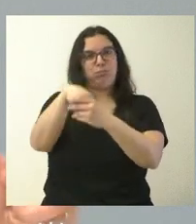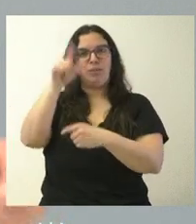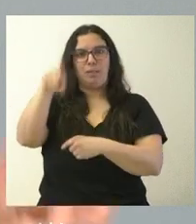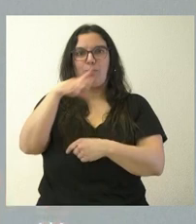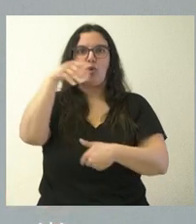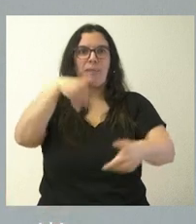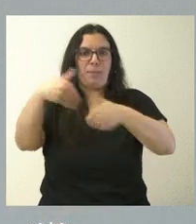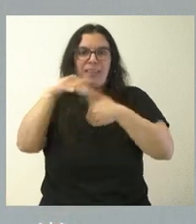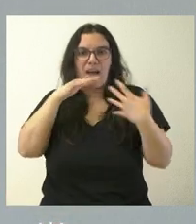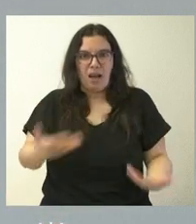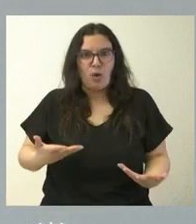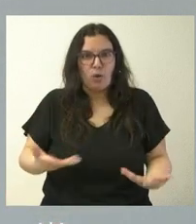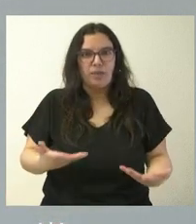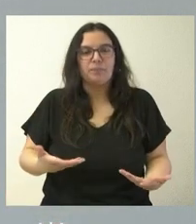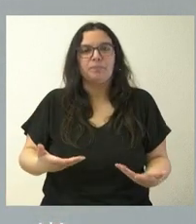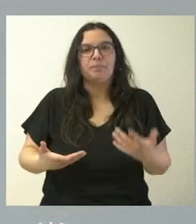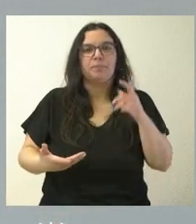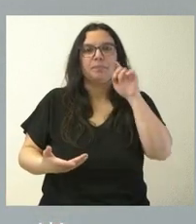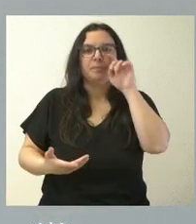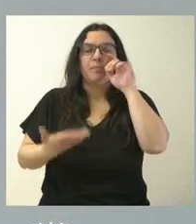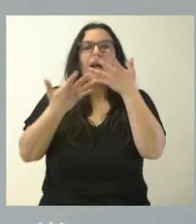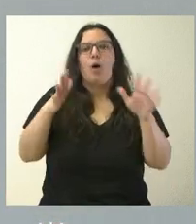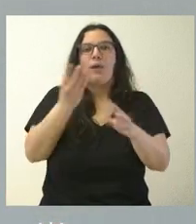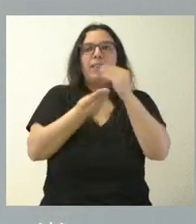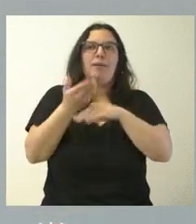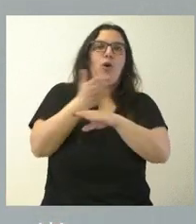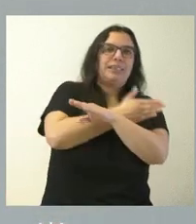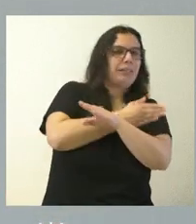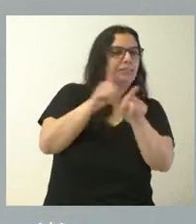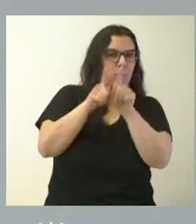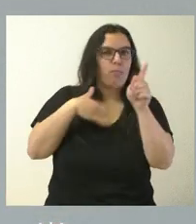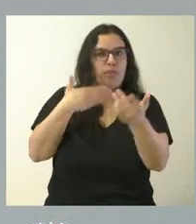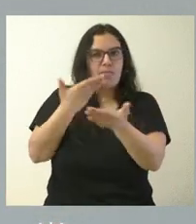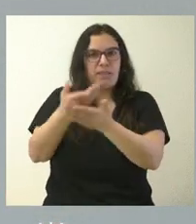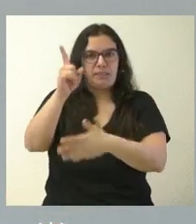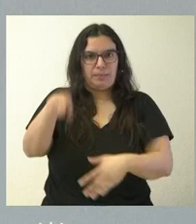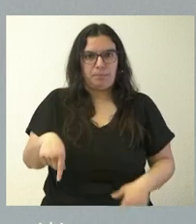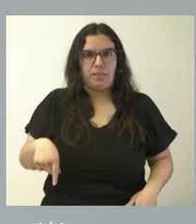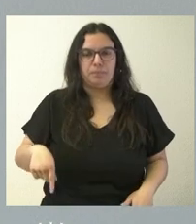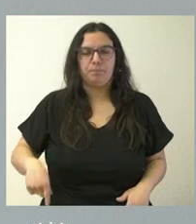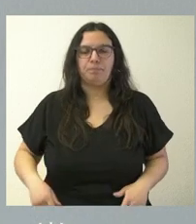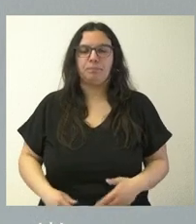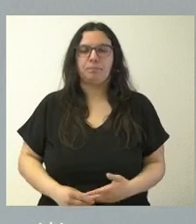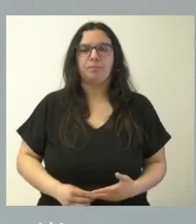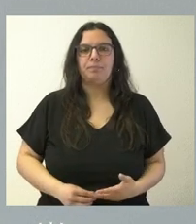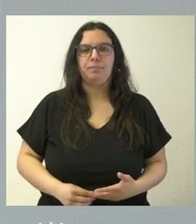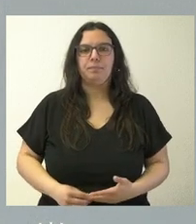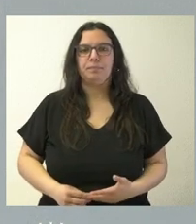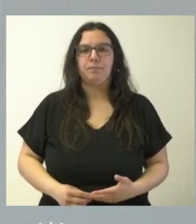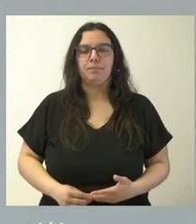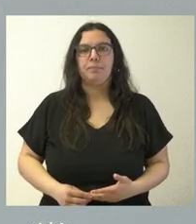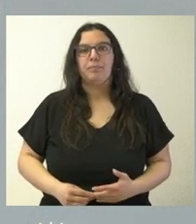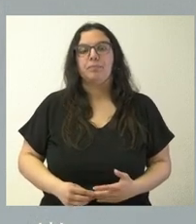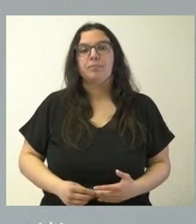están solicitando en este momento, aunque el nacimiento se hubiera producido en algún momento desde este año 2023. El